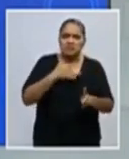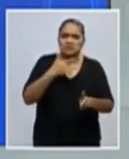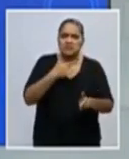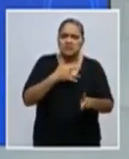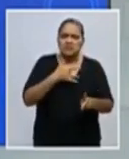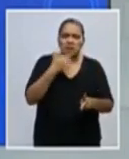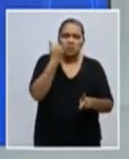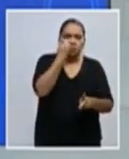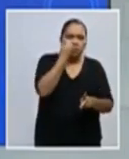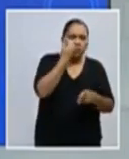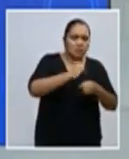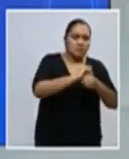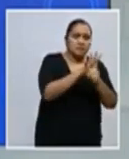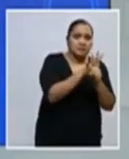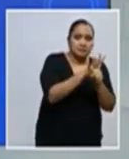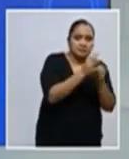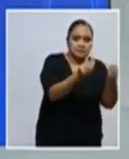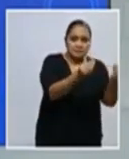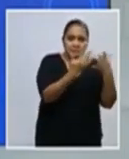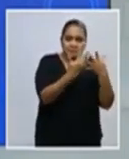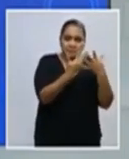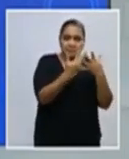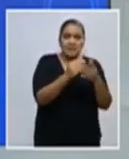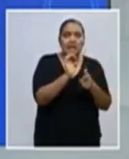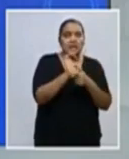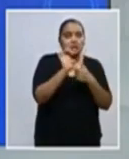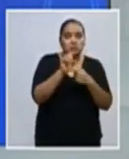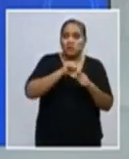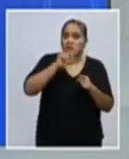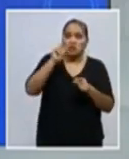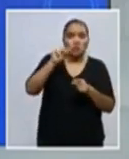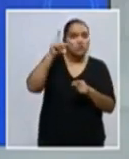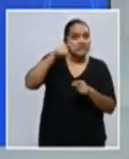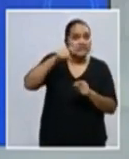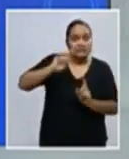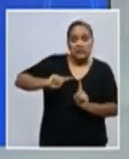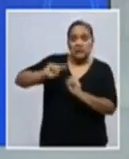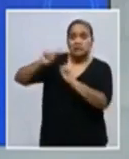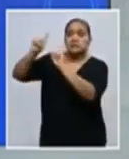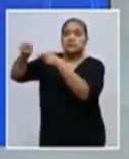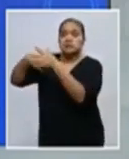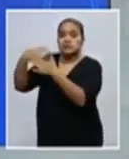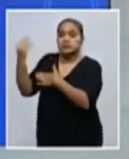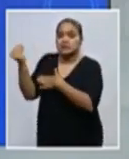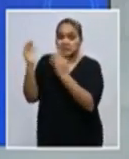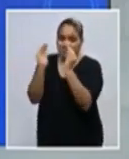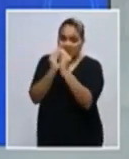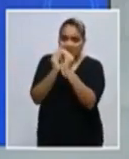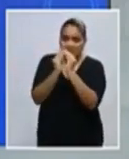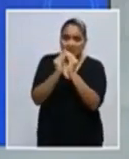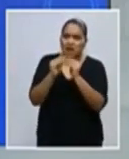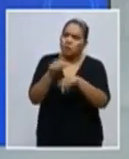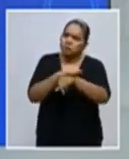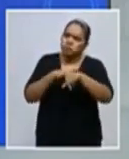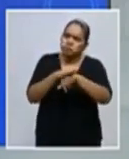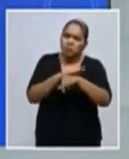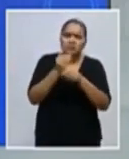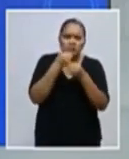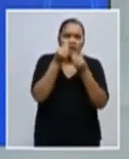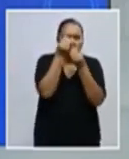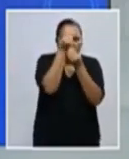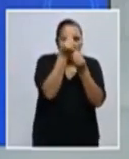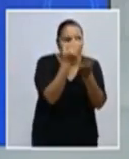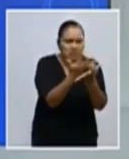sugerir coronavirus. Sin necesidad que usted vaya al médico o que vaya a la unidad de salud. Si ingresa sus datos, se pueden